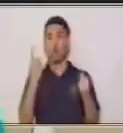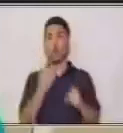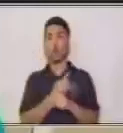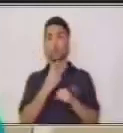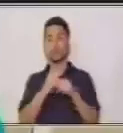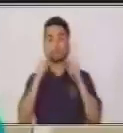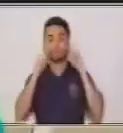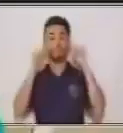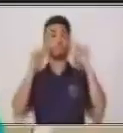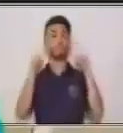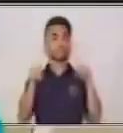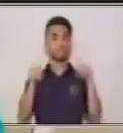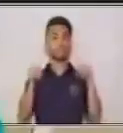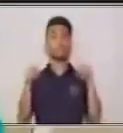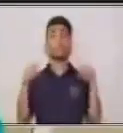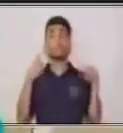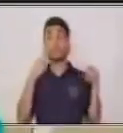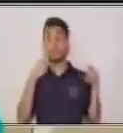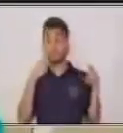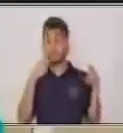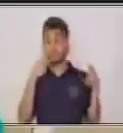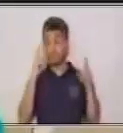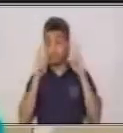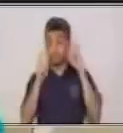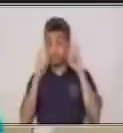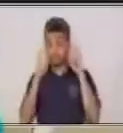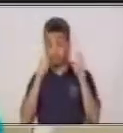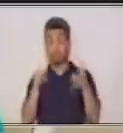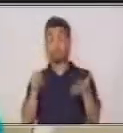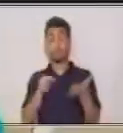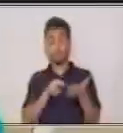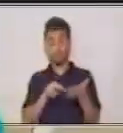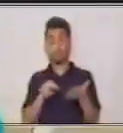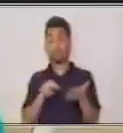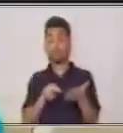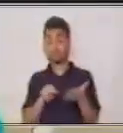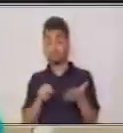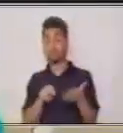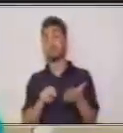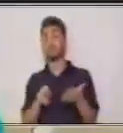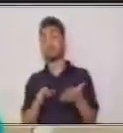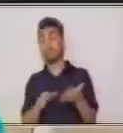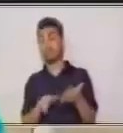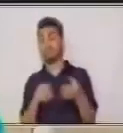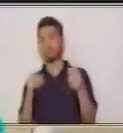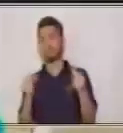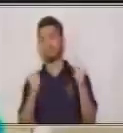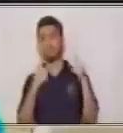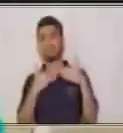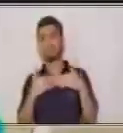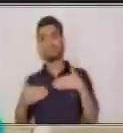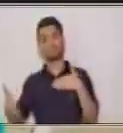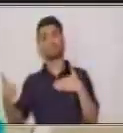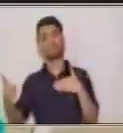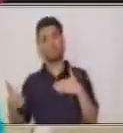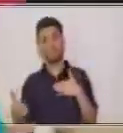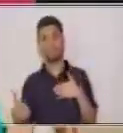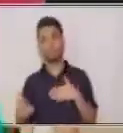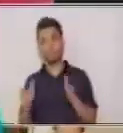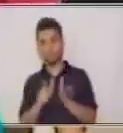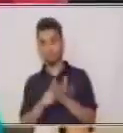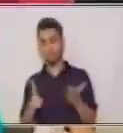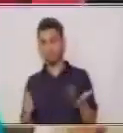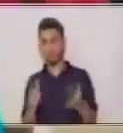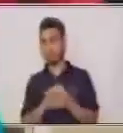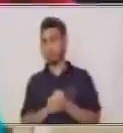Y nuestra expresión se va a dar conforme llevemos la lectura y va a ser más fluida. Ahora bien, vamos